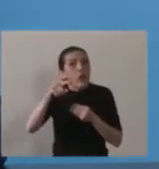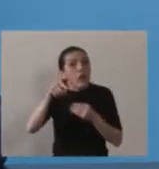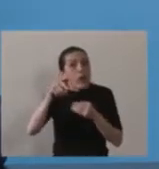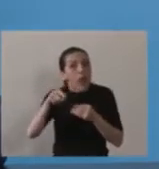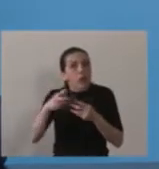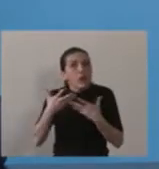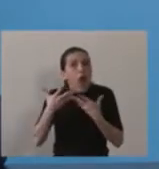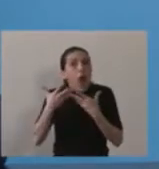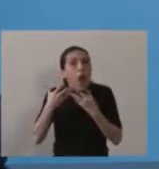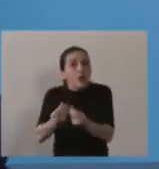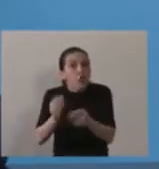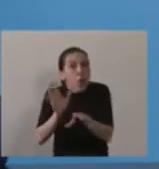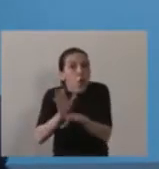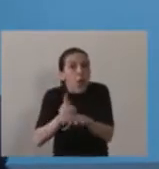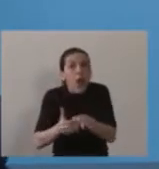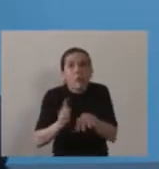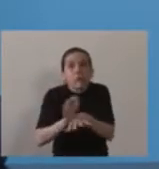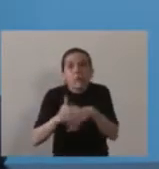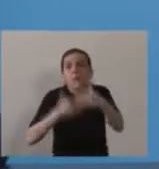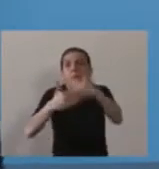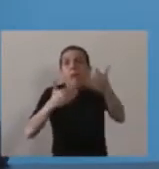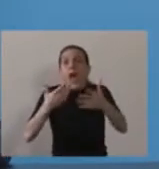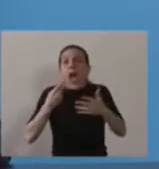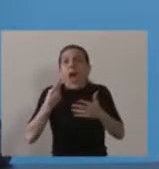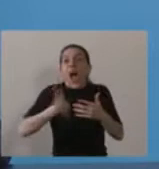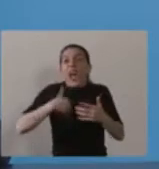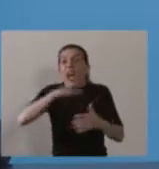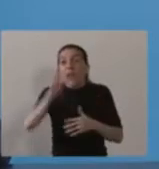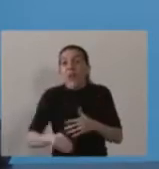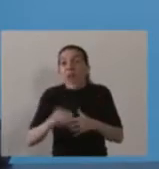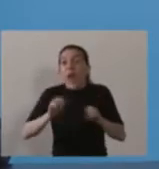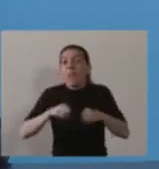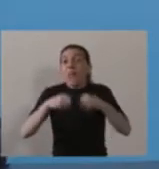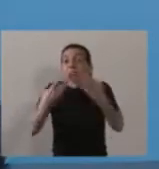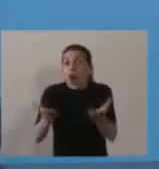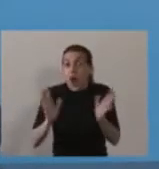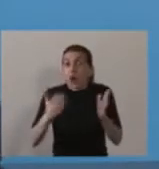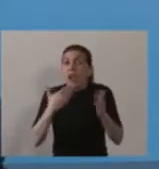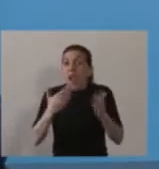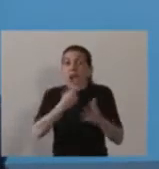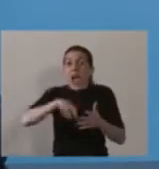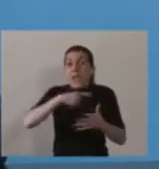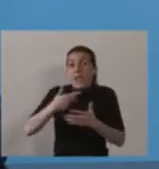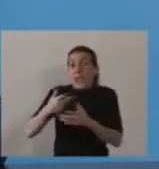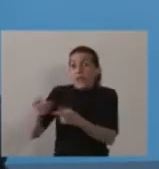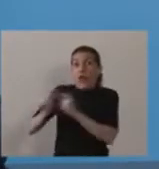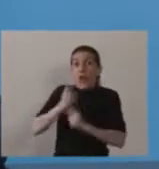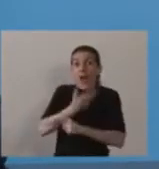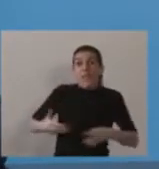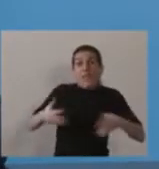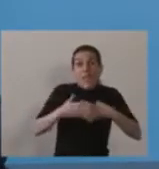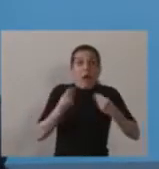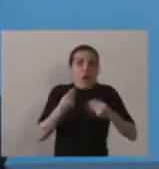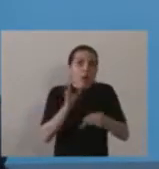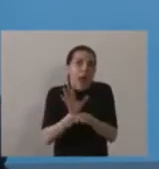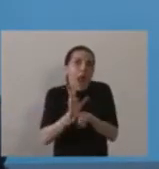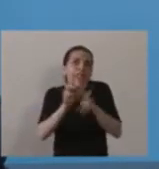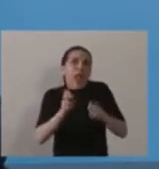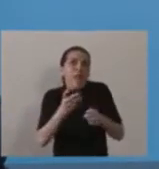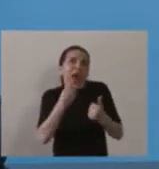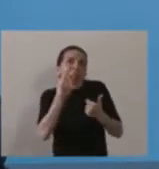en este momento tan singular que nos toca vivir para lograr una soberanía alimentaria que la Argentina necesita.